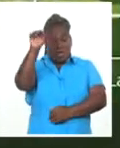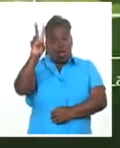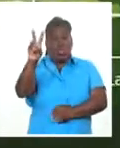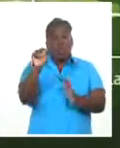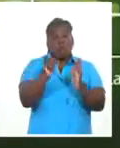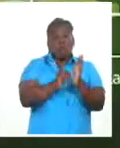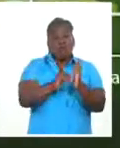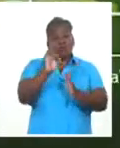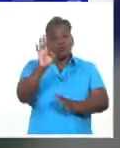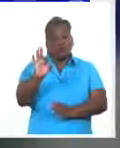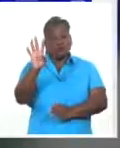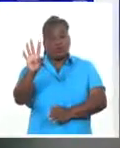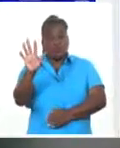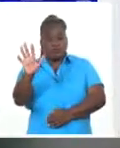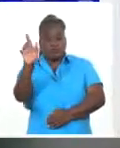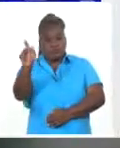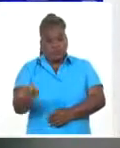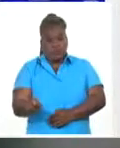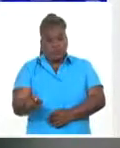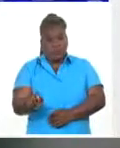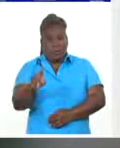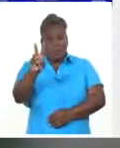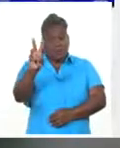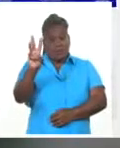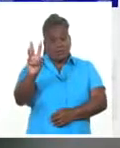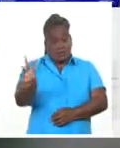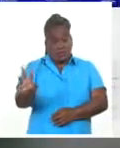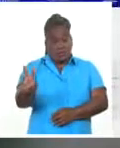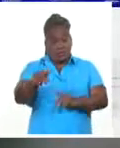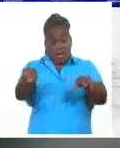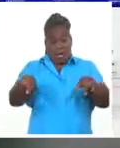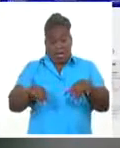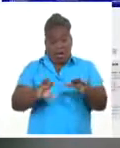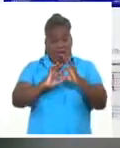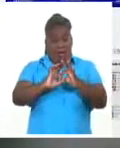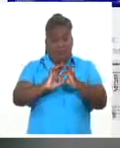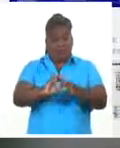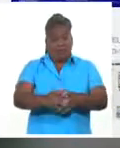.845 pacientes y 23 se atienden en las terapias intensivas.